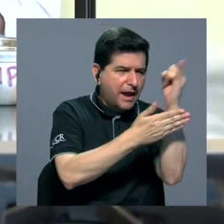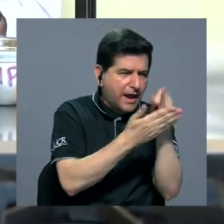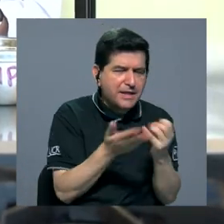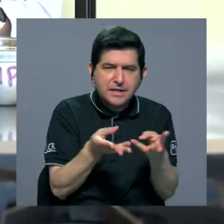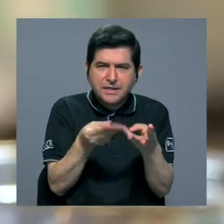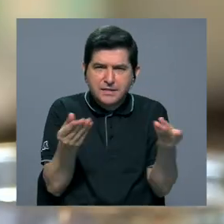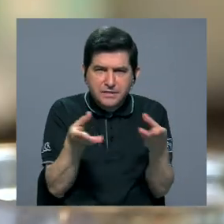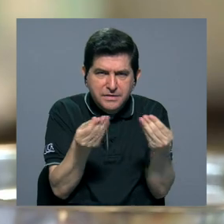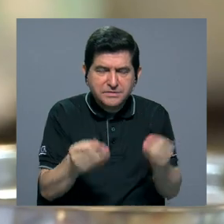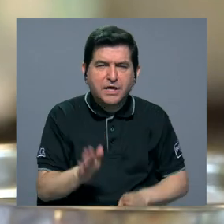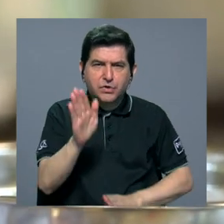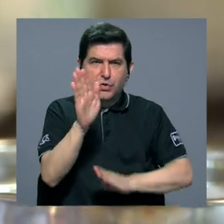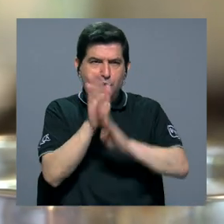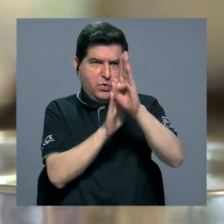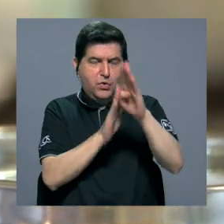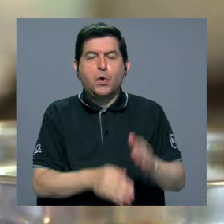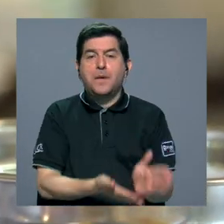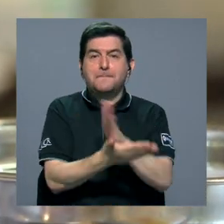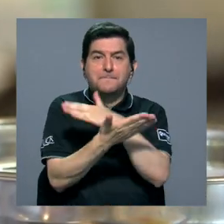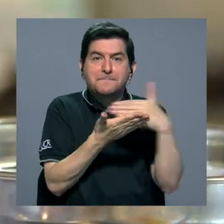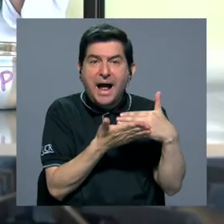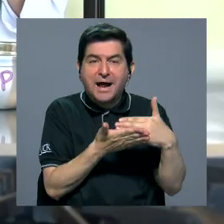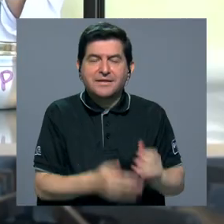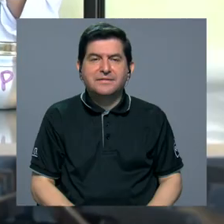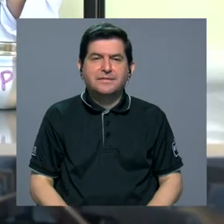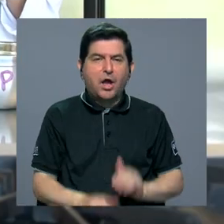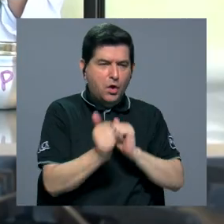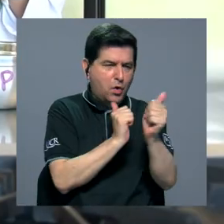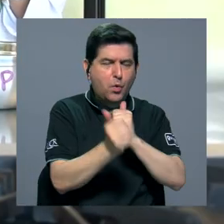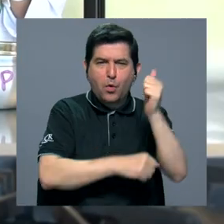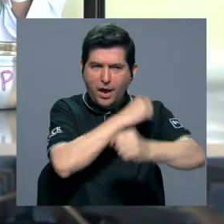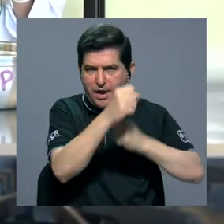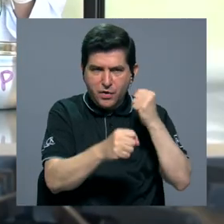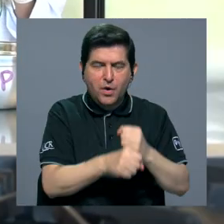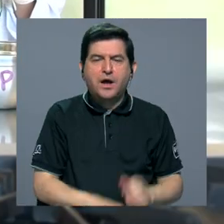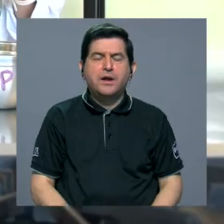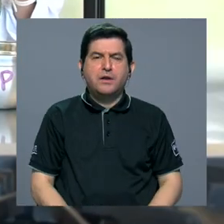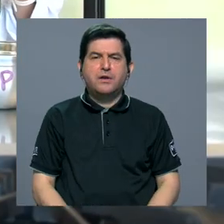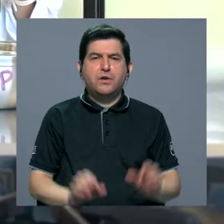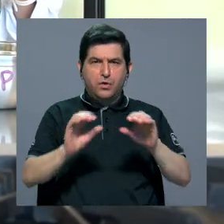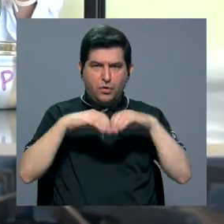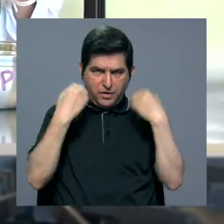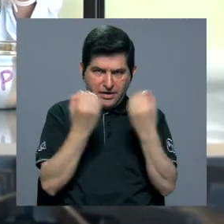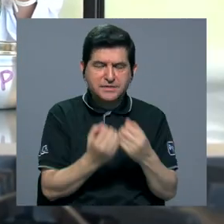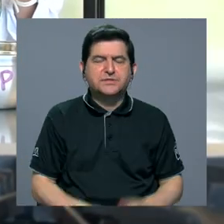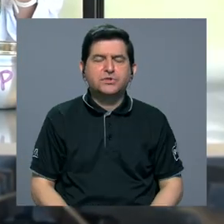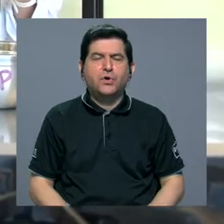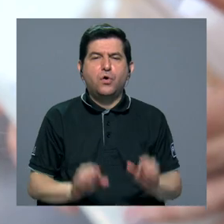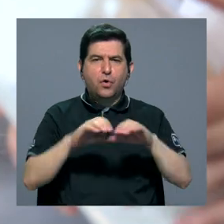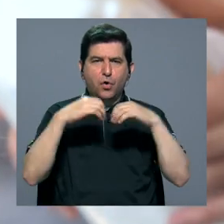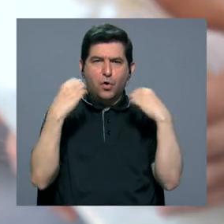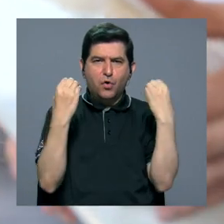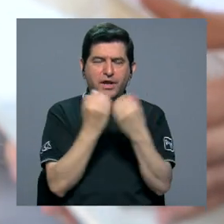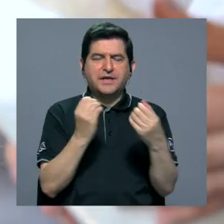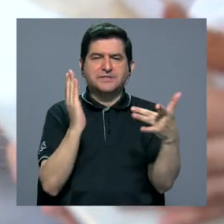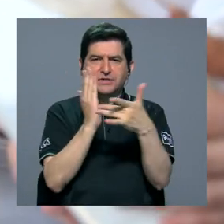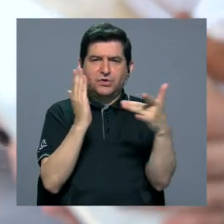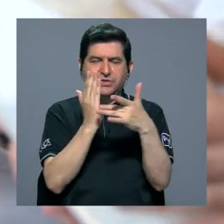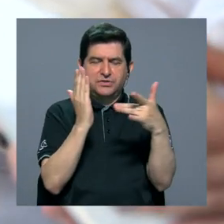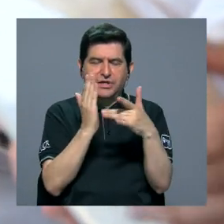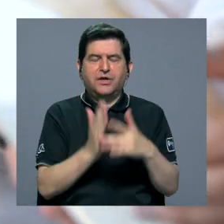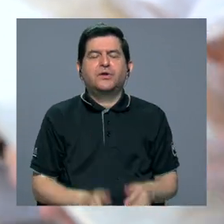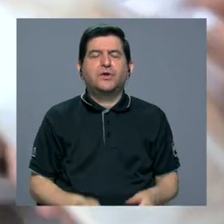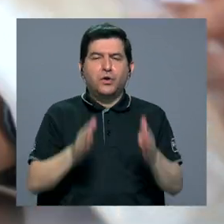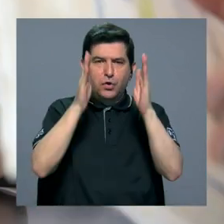producto fue desarrollado como parte de un concurso anual organizado por el Instituto de Tecnólogos de Alimentos de los